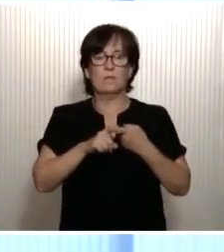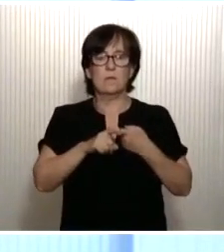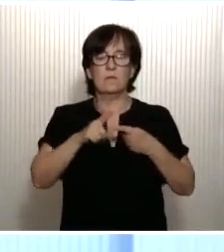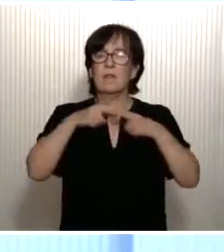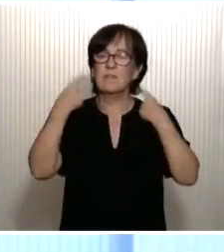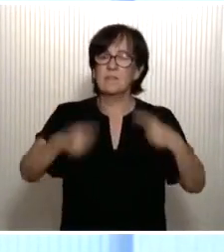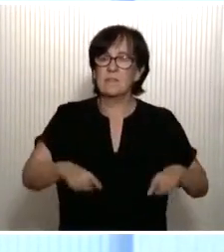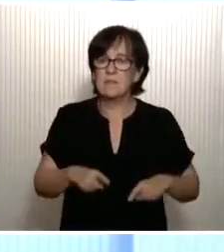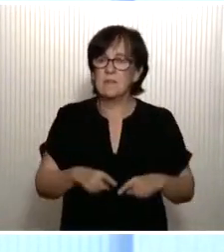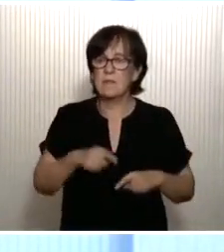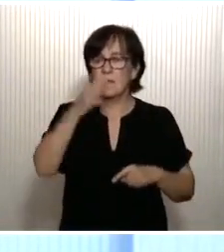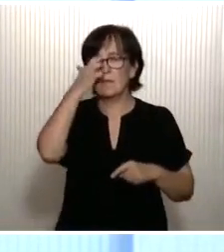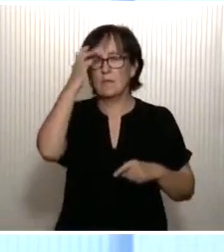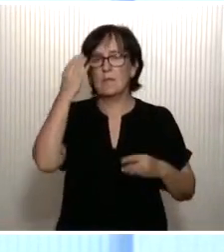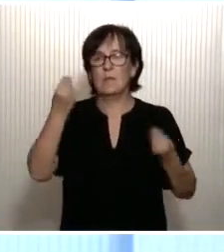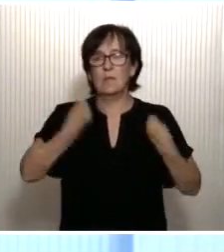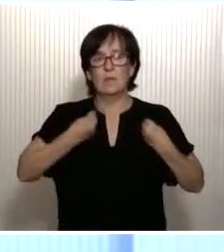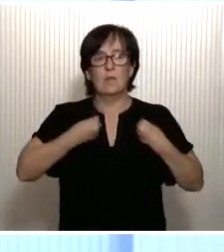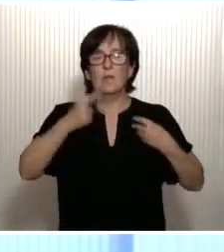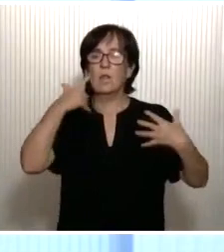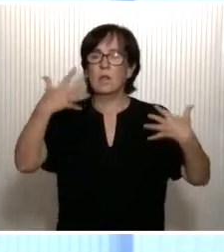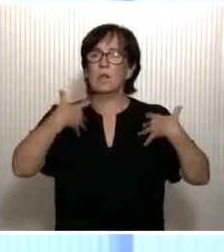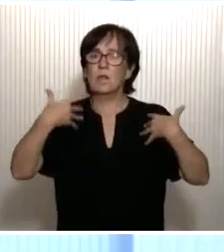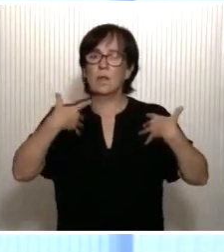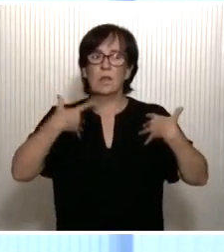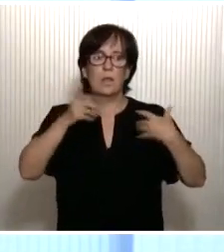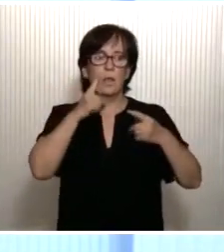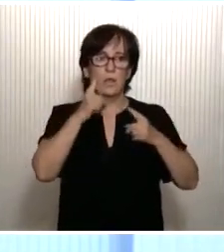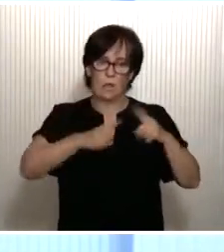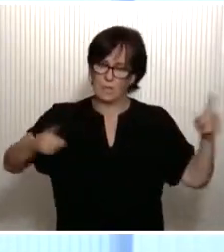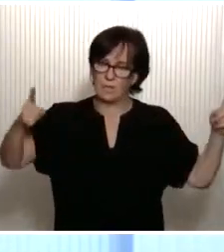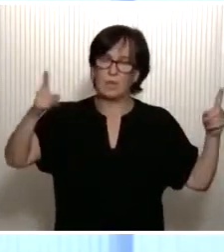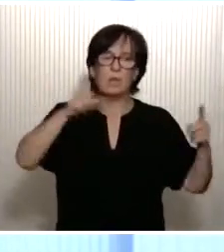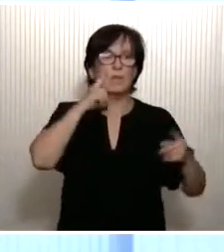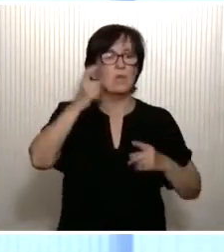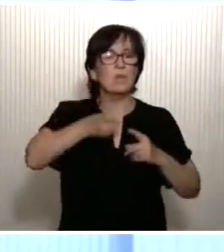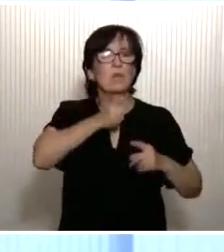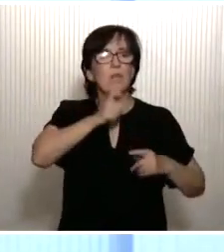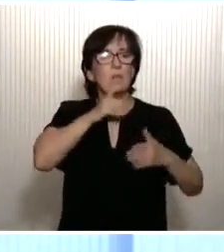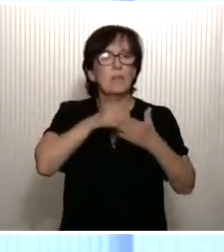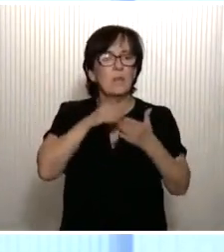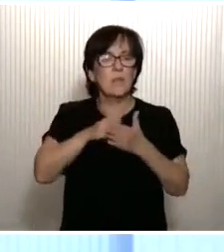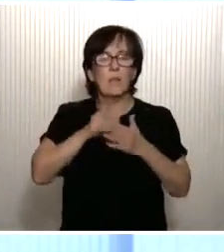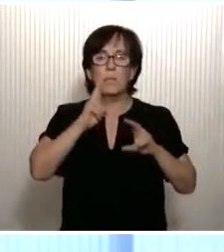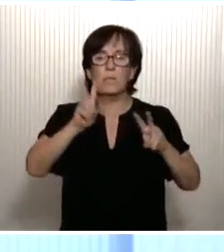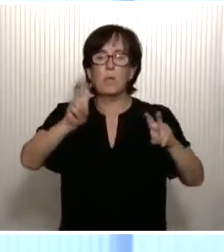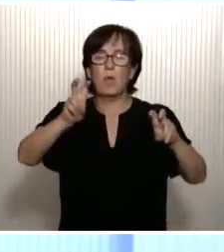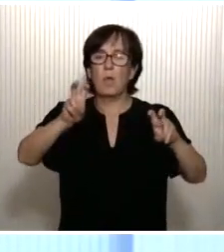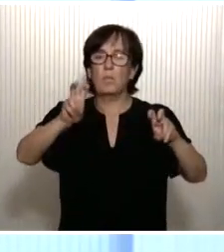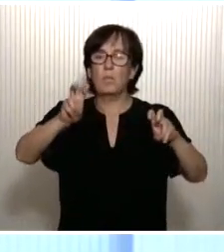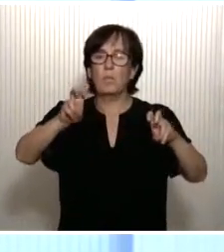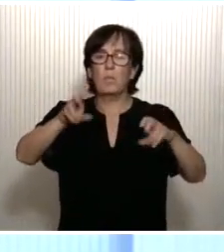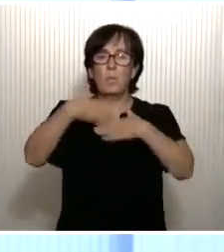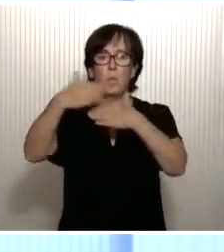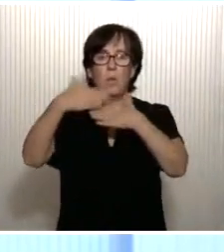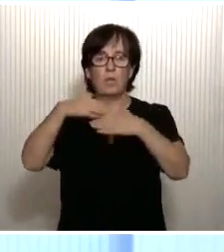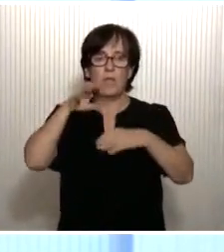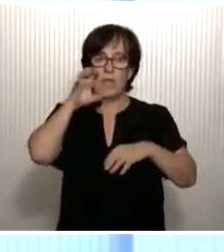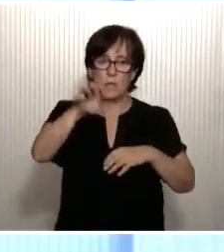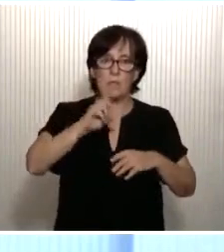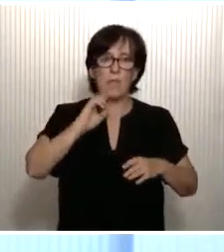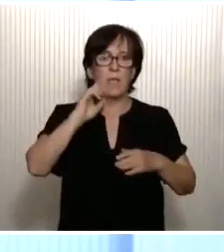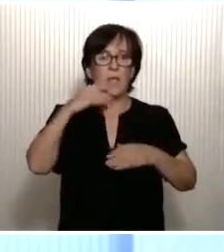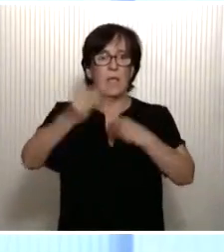Desgraciadamente, vivimos también, sufrimos una larga dictadura. Tuvimos dificultades para modernizar el país. Atravesamos